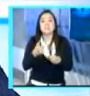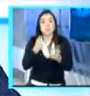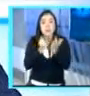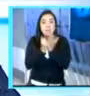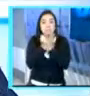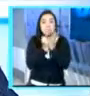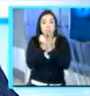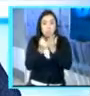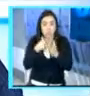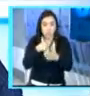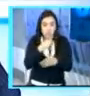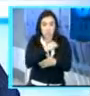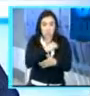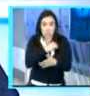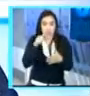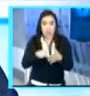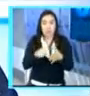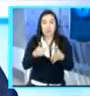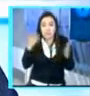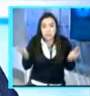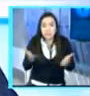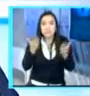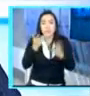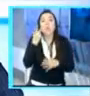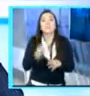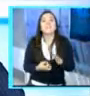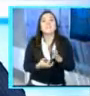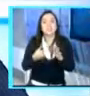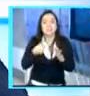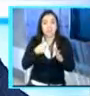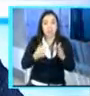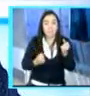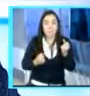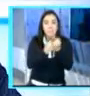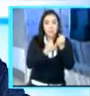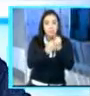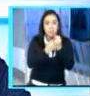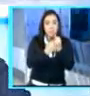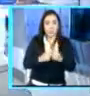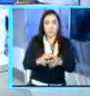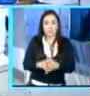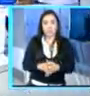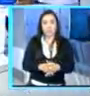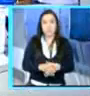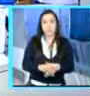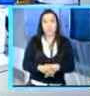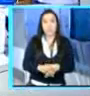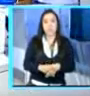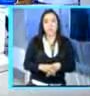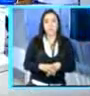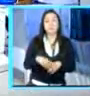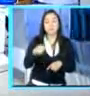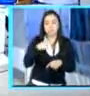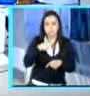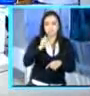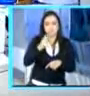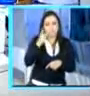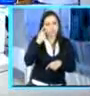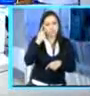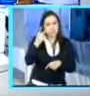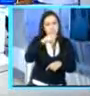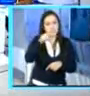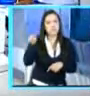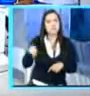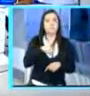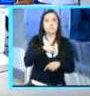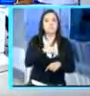institucional para recuperar la legitimidad y credibilidad ante el pueblo votante guatemalteco. Y lo escuchábamos, perdón, a todos decir, o a los